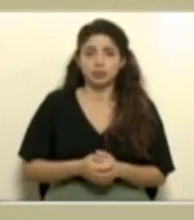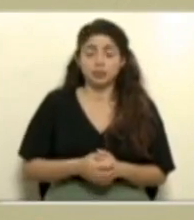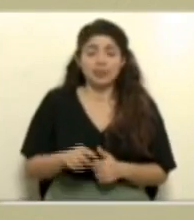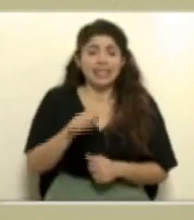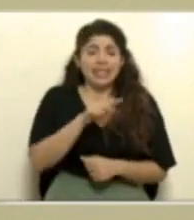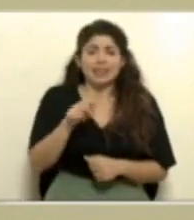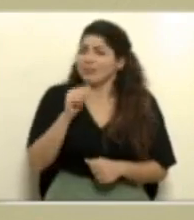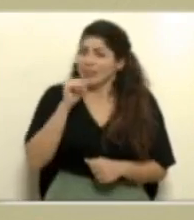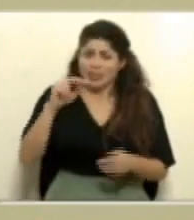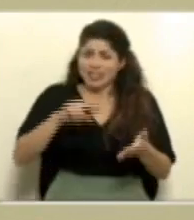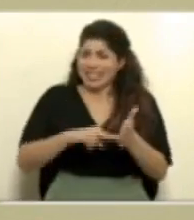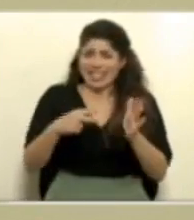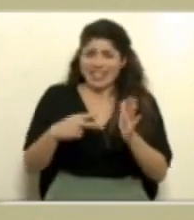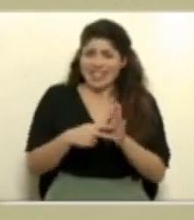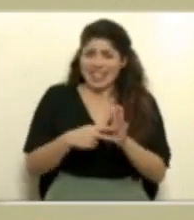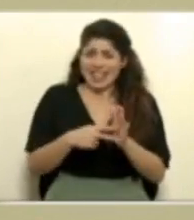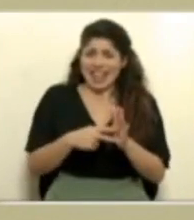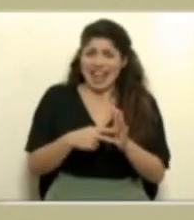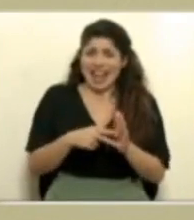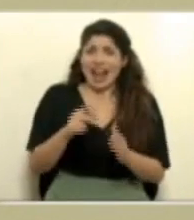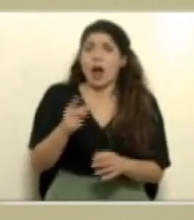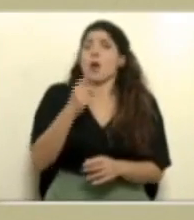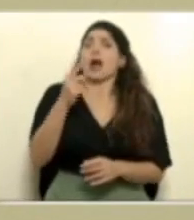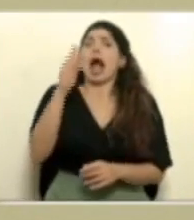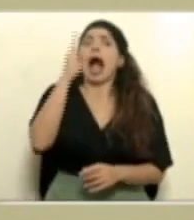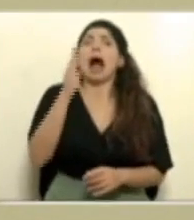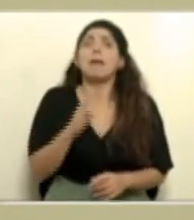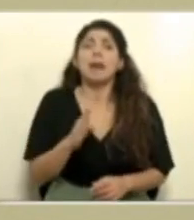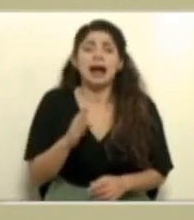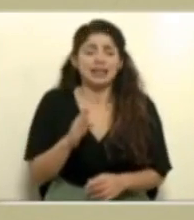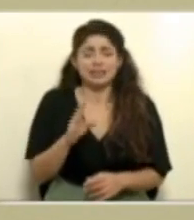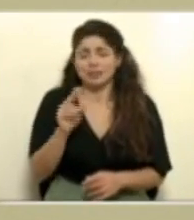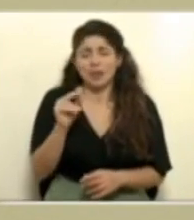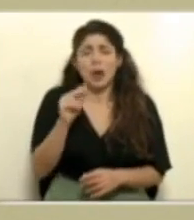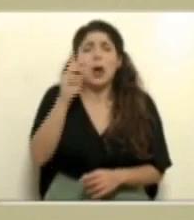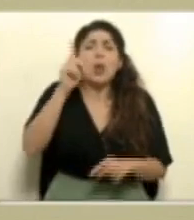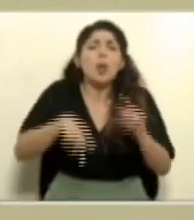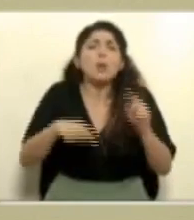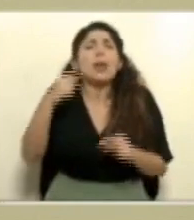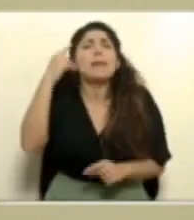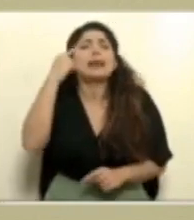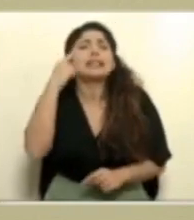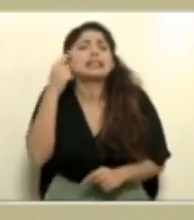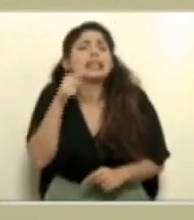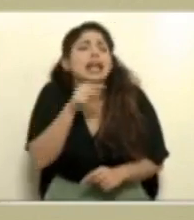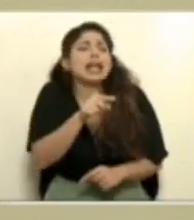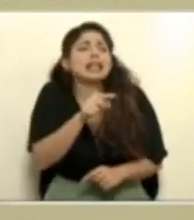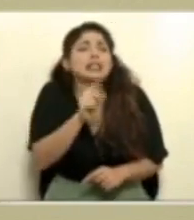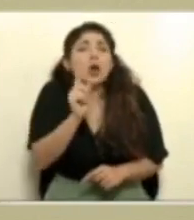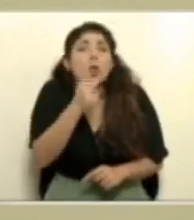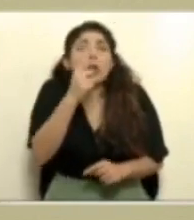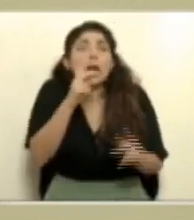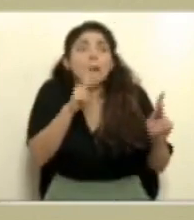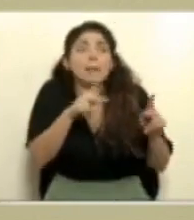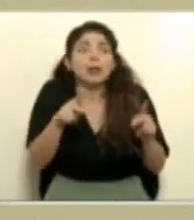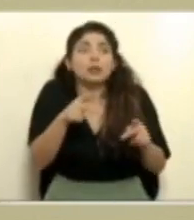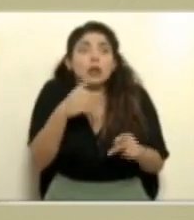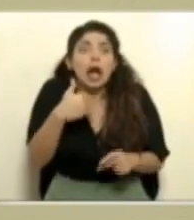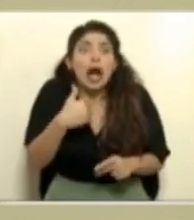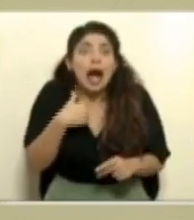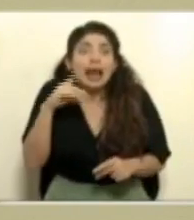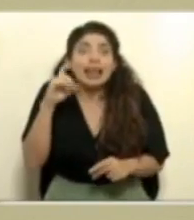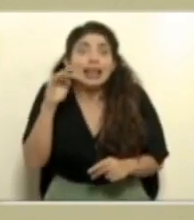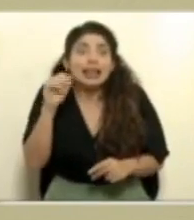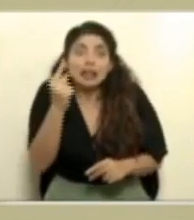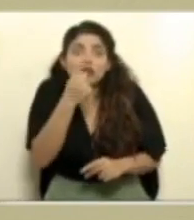Esto no significa que esta es la única jamás, podemos pensar que esta es la única, la cantidad de personas que tienen la